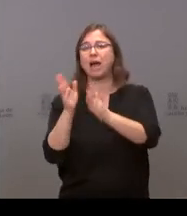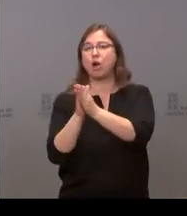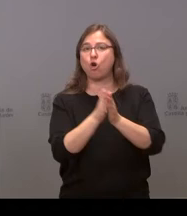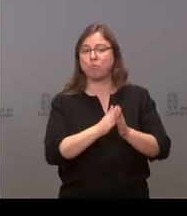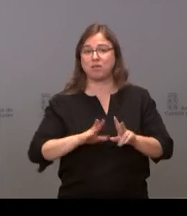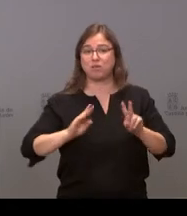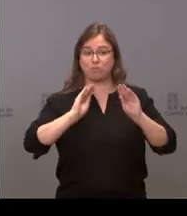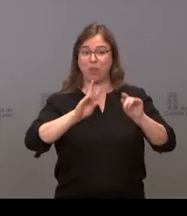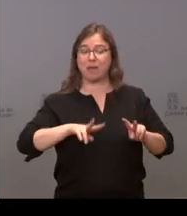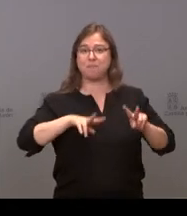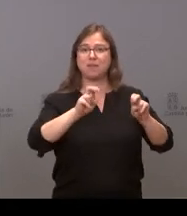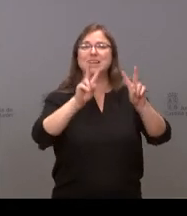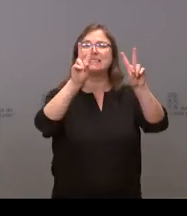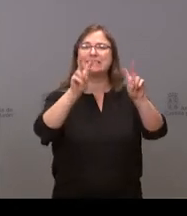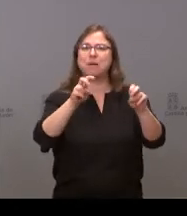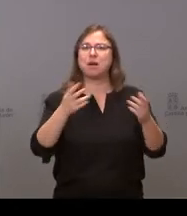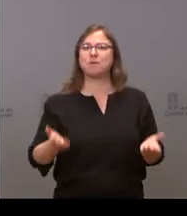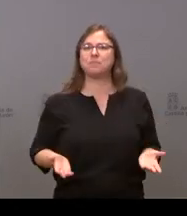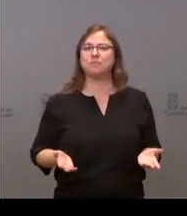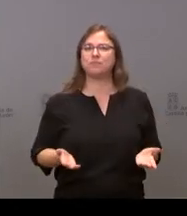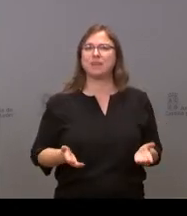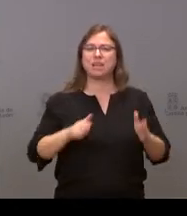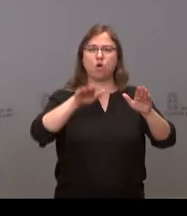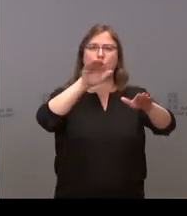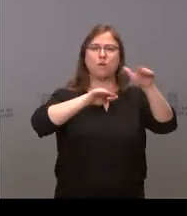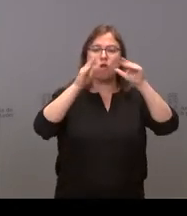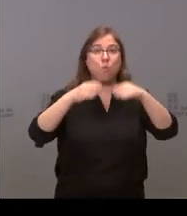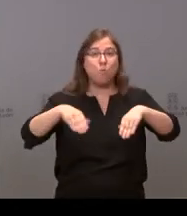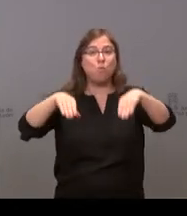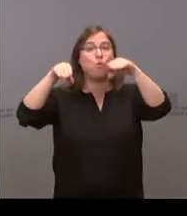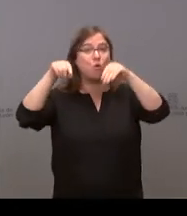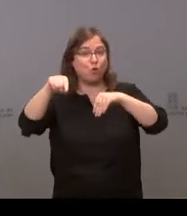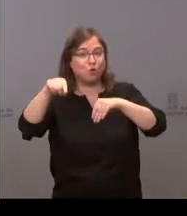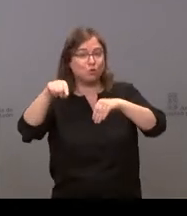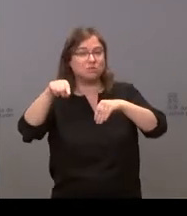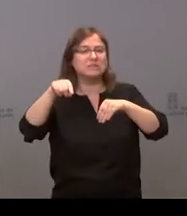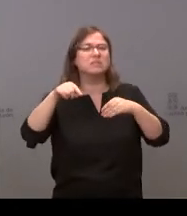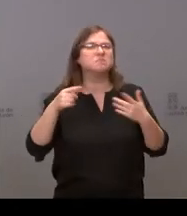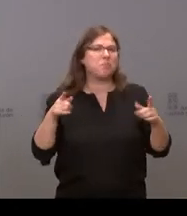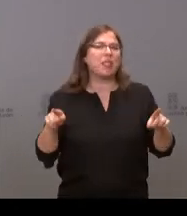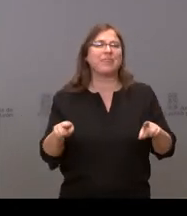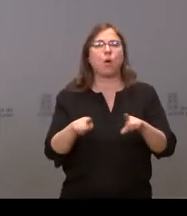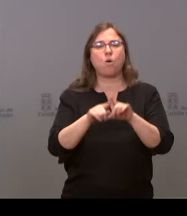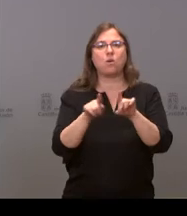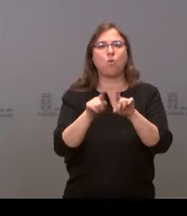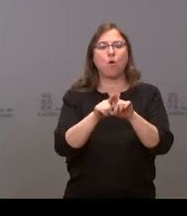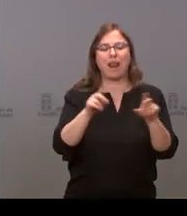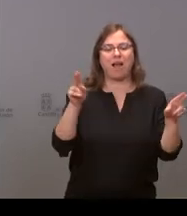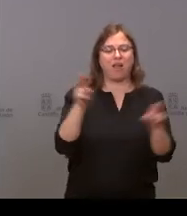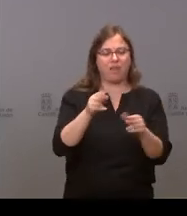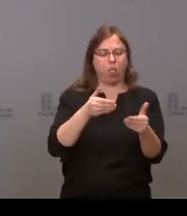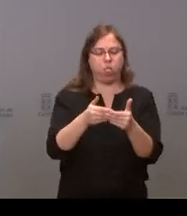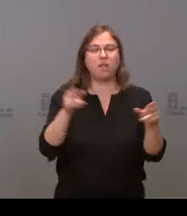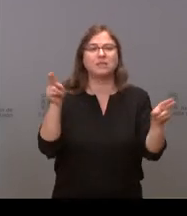al principio de la rueda de prensa sobre esas convocatorias en Burgos, independientemente de que se han cancelado al final,